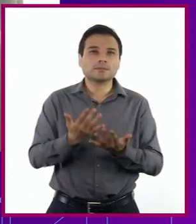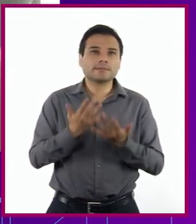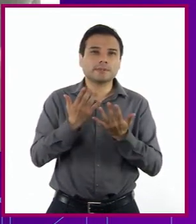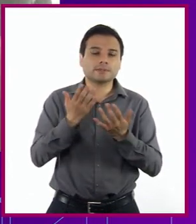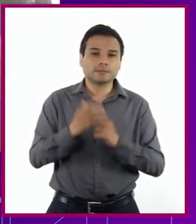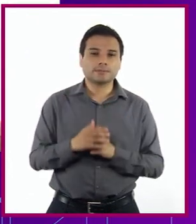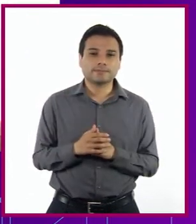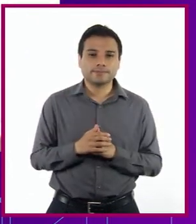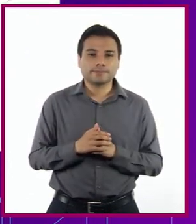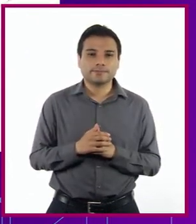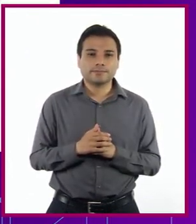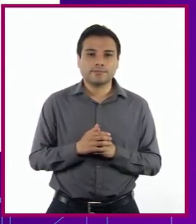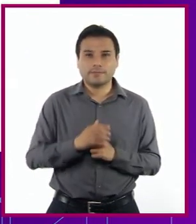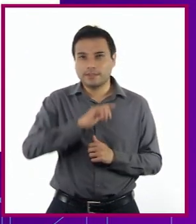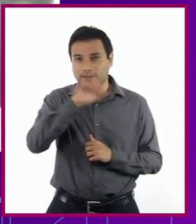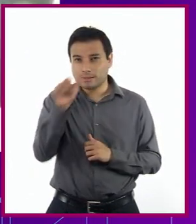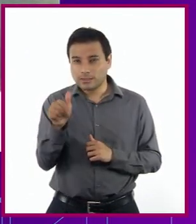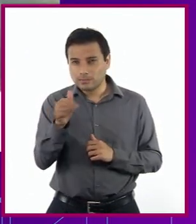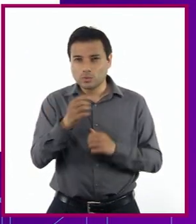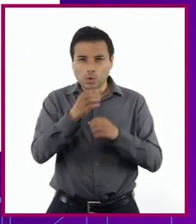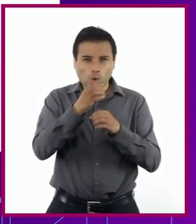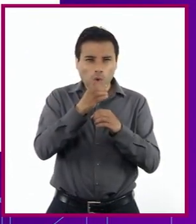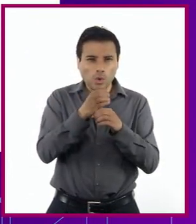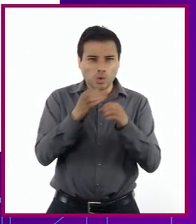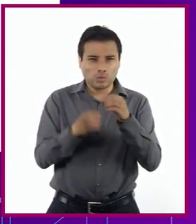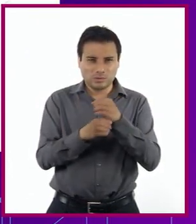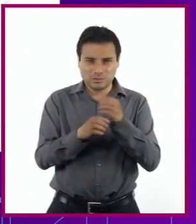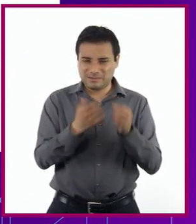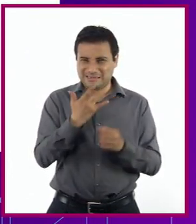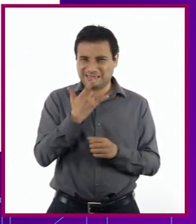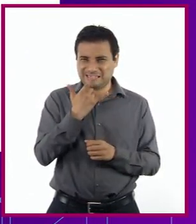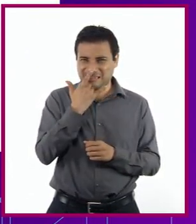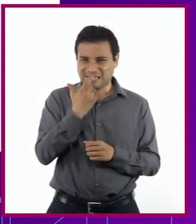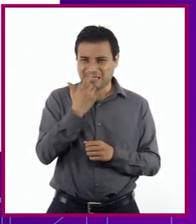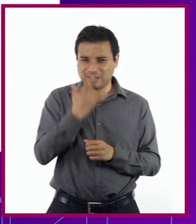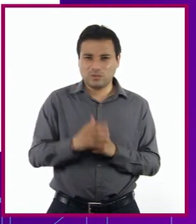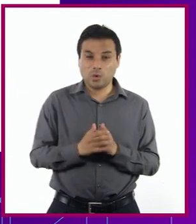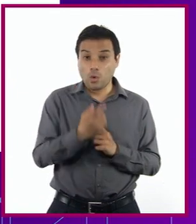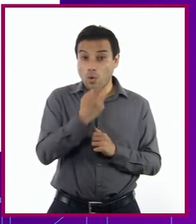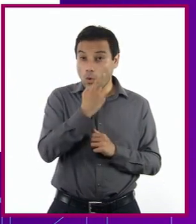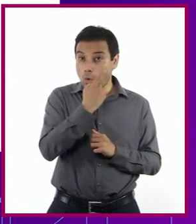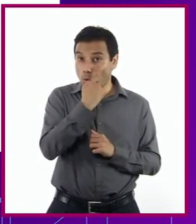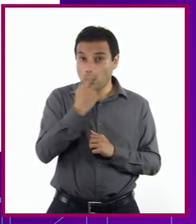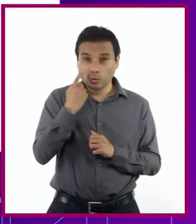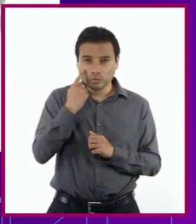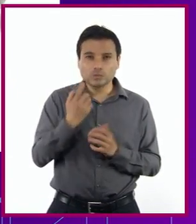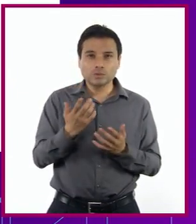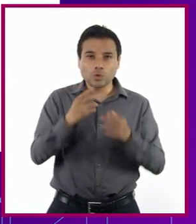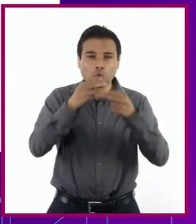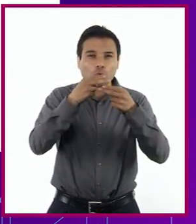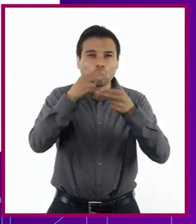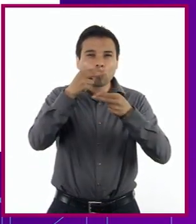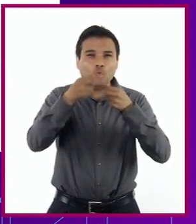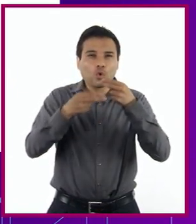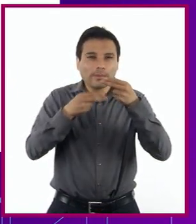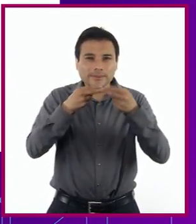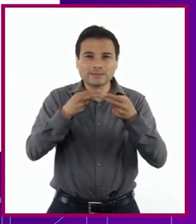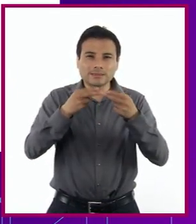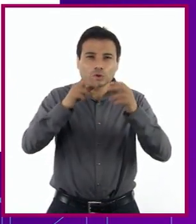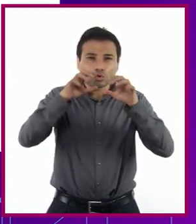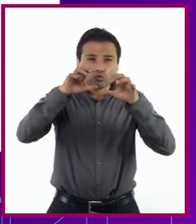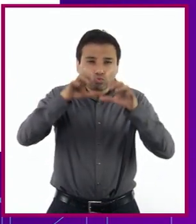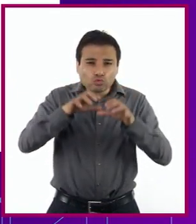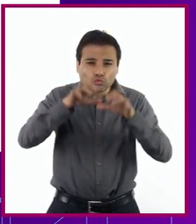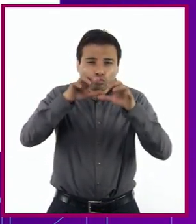Sin embargo, las cosas empezaron a tornarse un poco extrañas. Mis ojos se convirtieron en nubes. Nubes que derramaban lágrimas que se